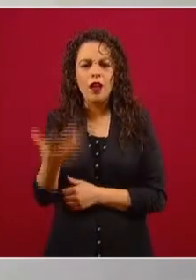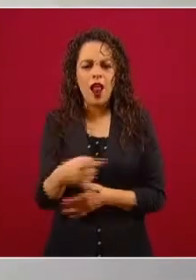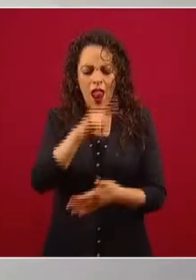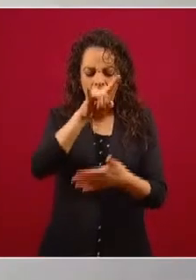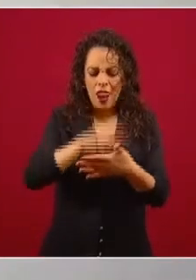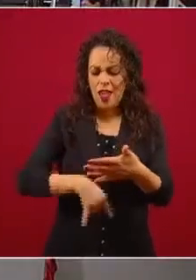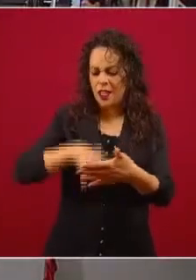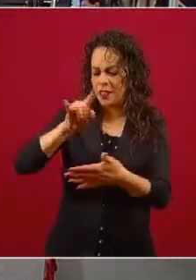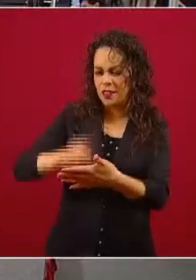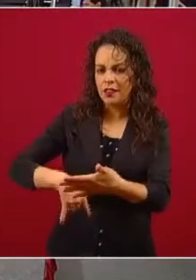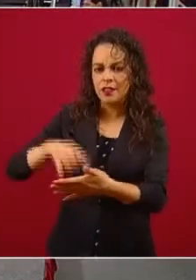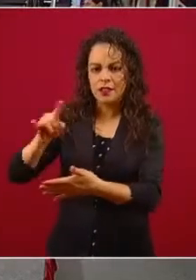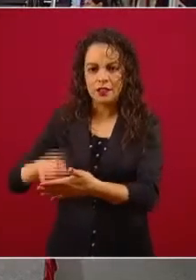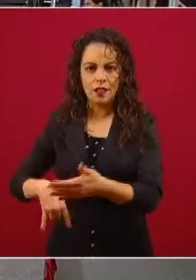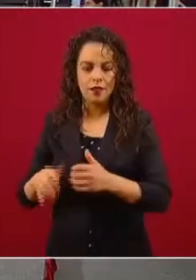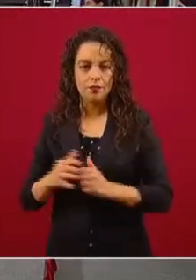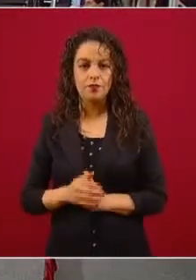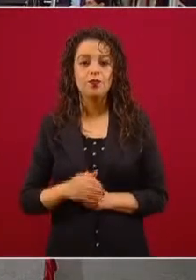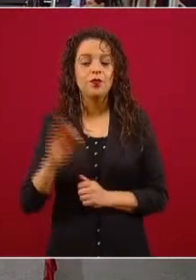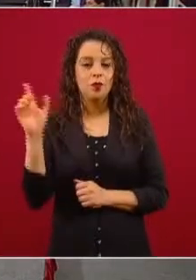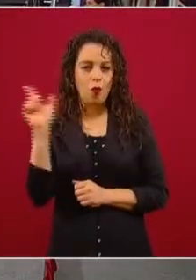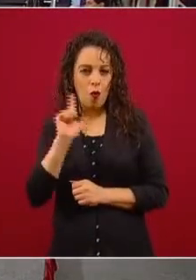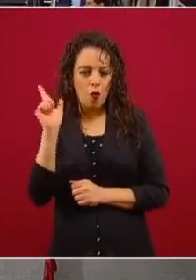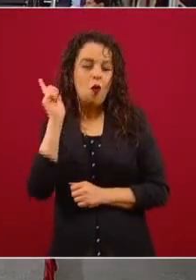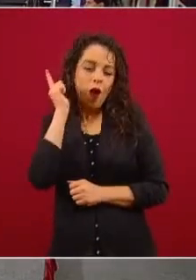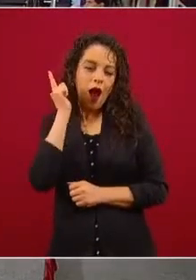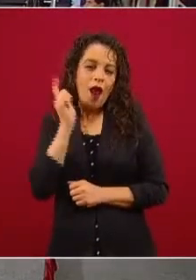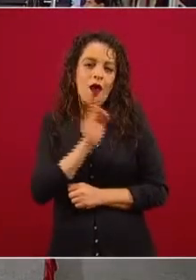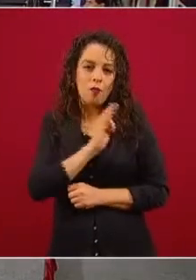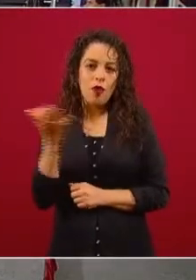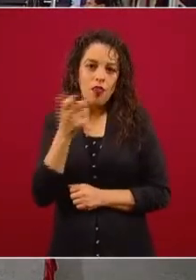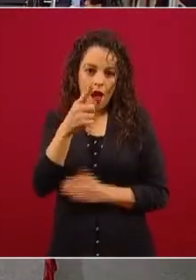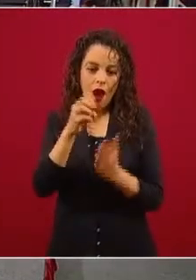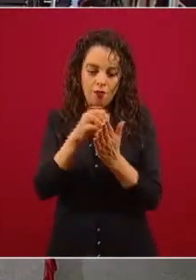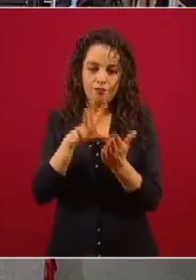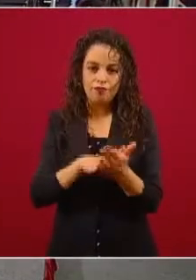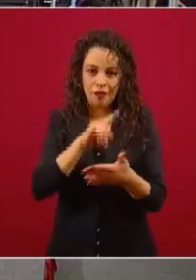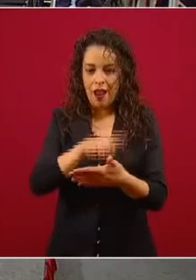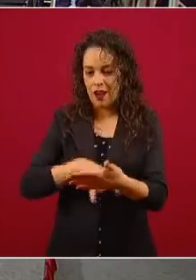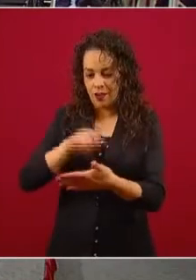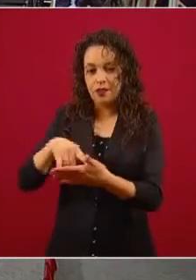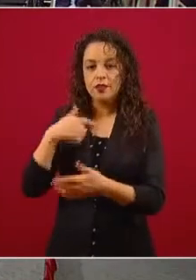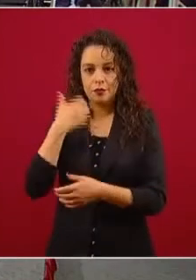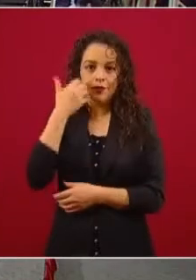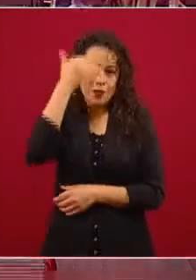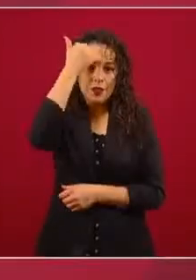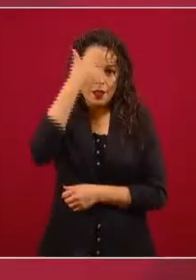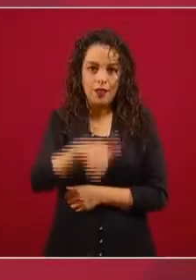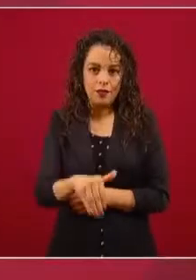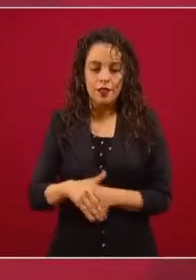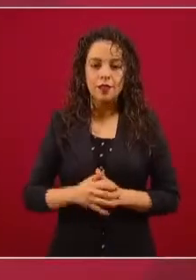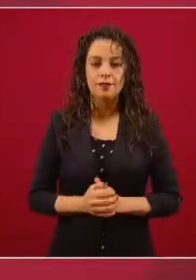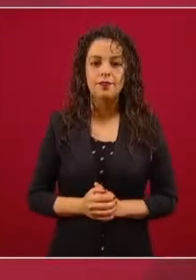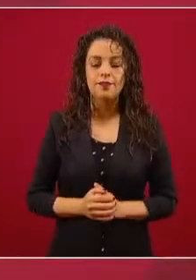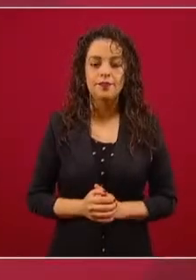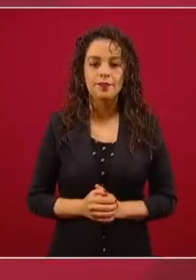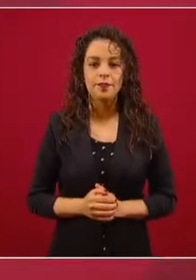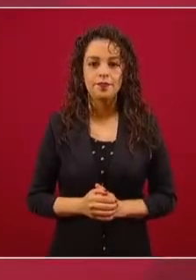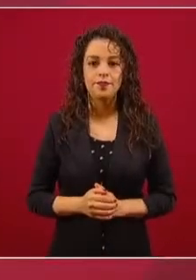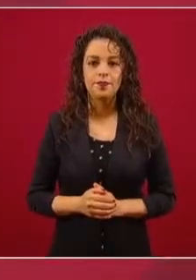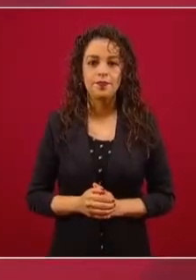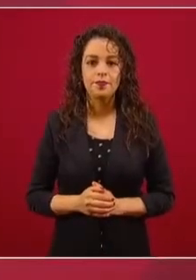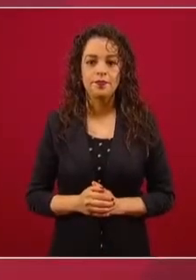si pueden hacerlo, porque como en todo lo más